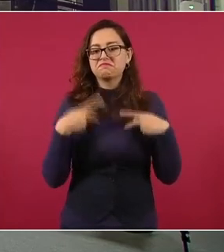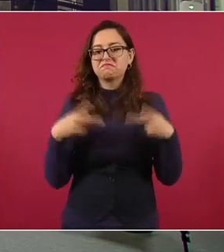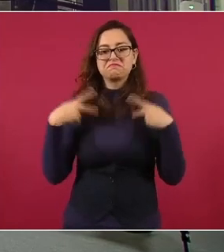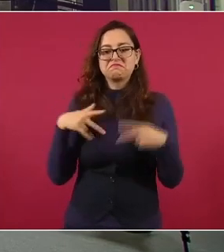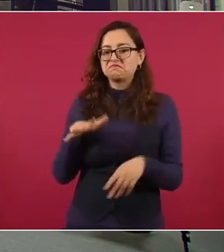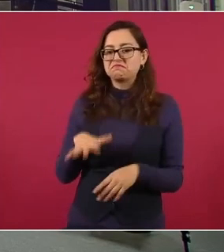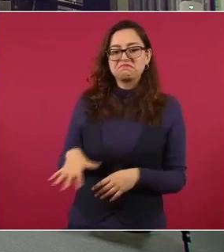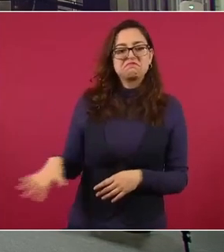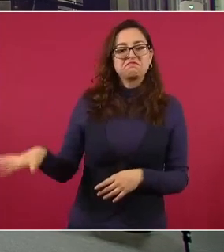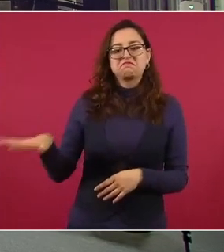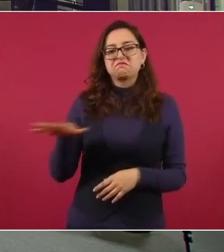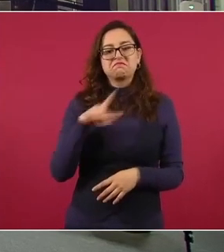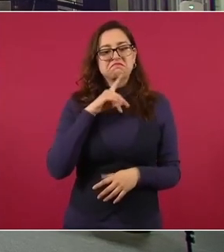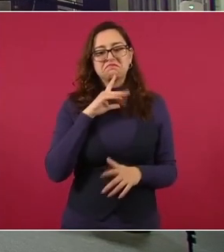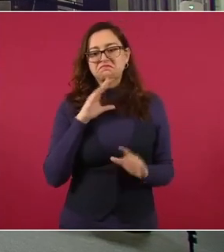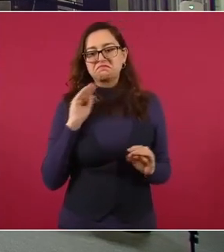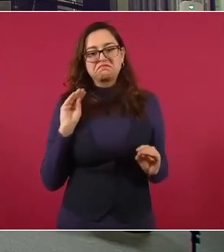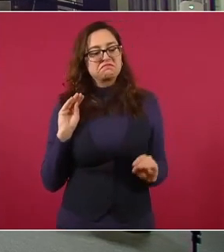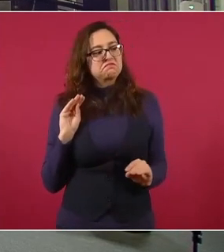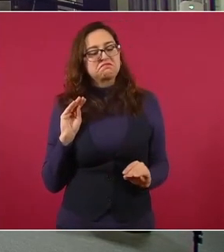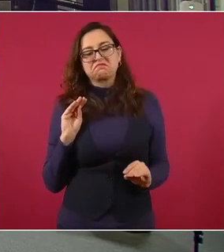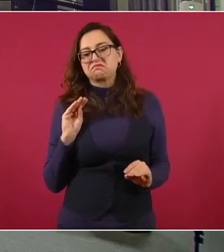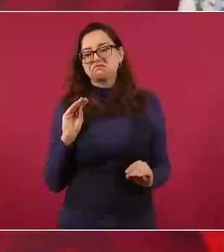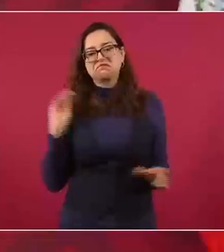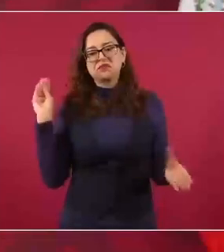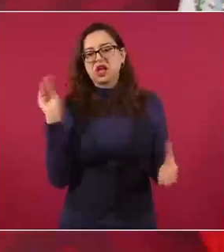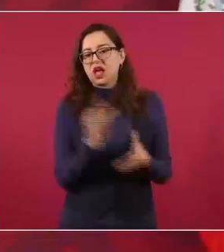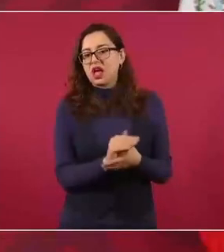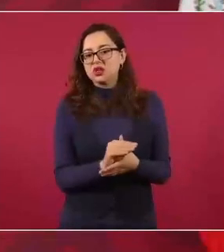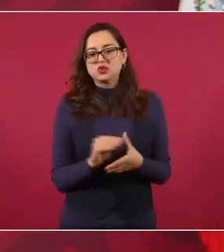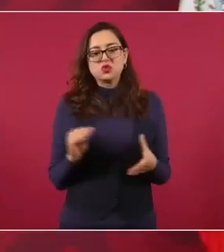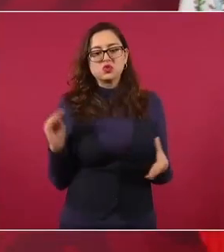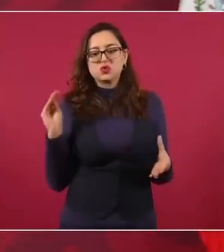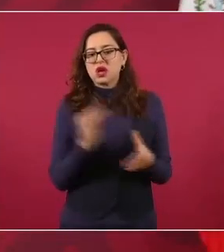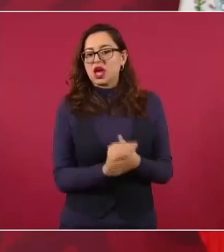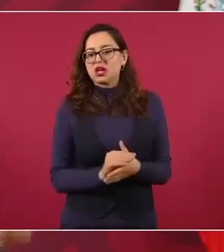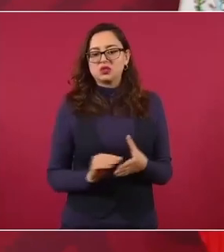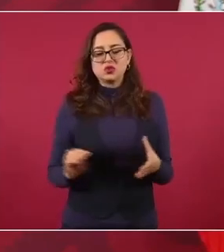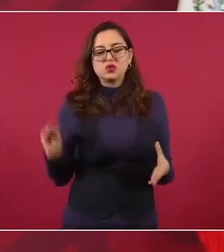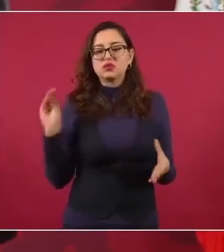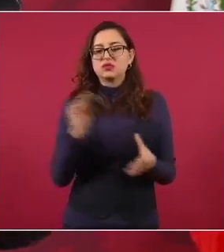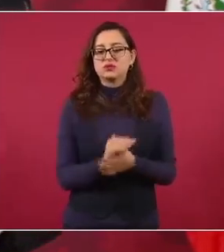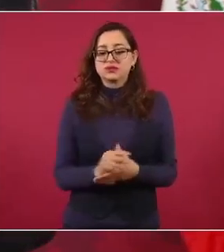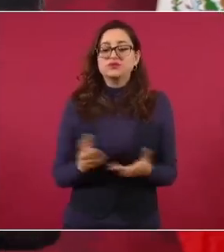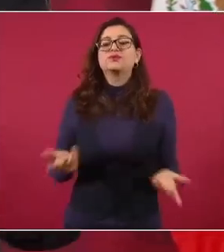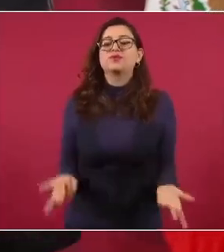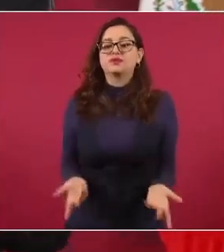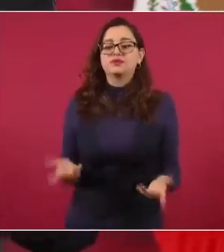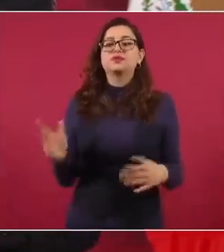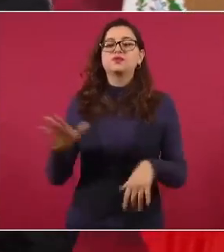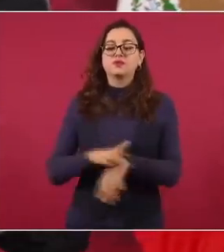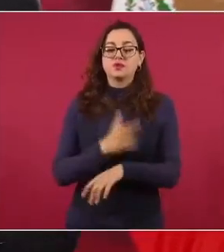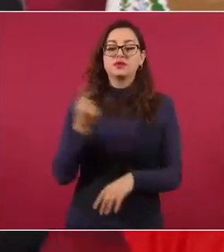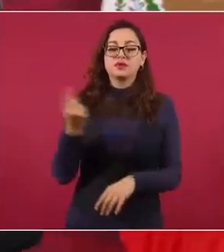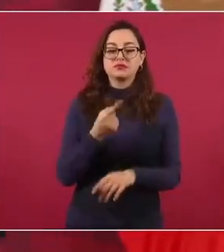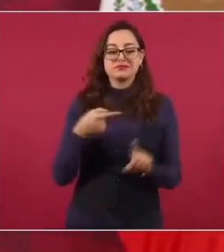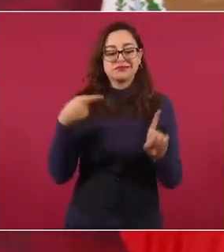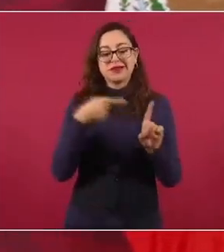y era como predicar en el desierto, porque se había quedado sin la base